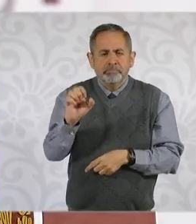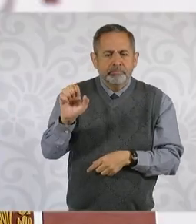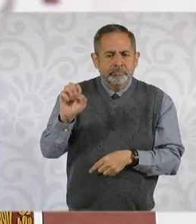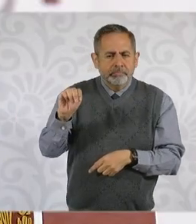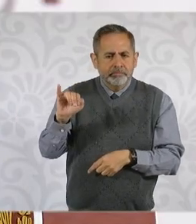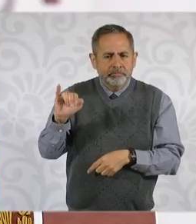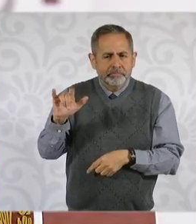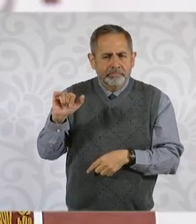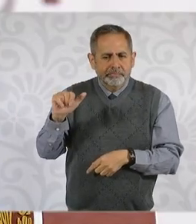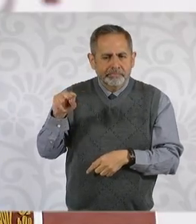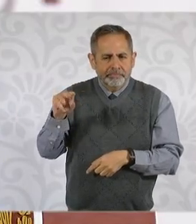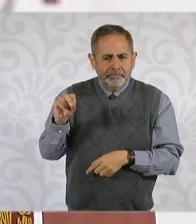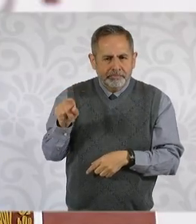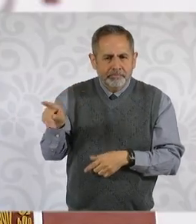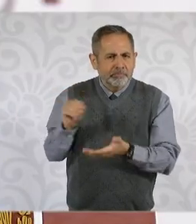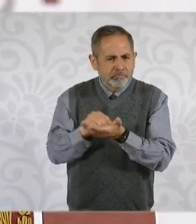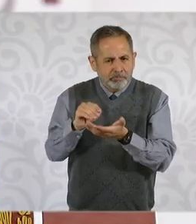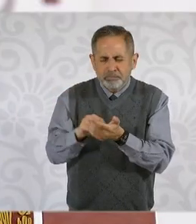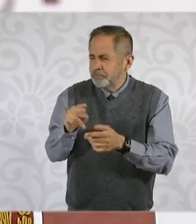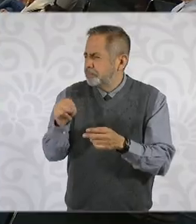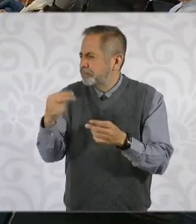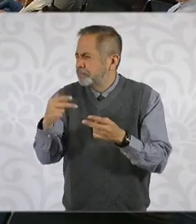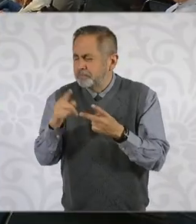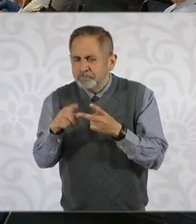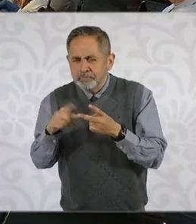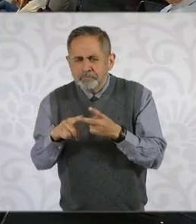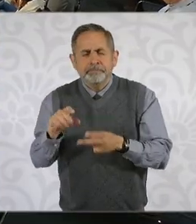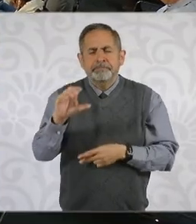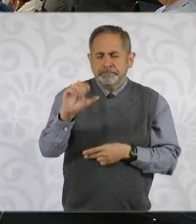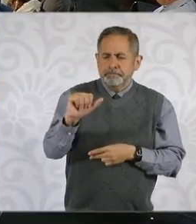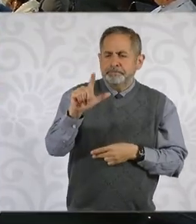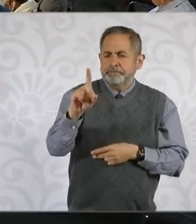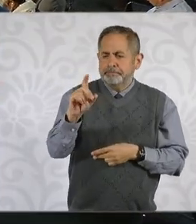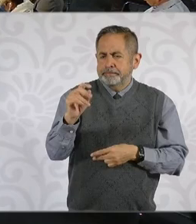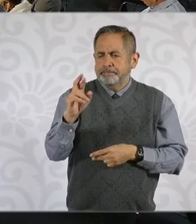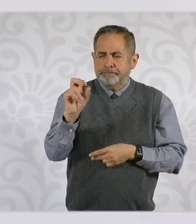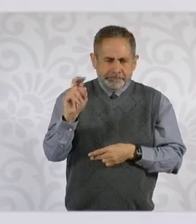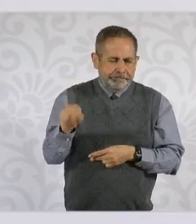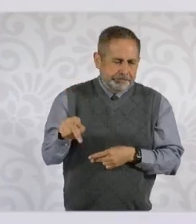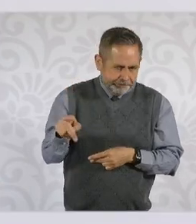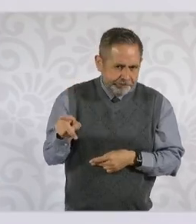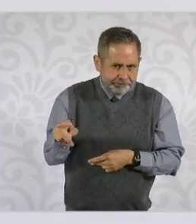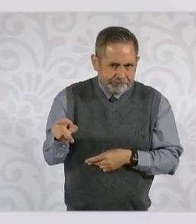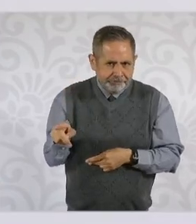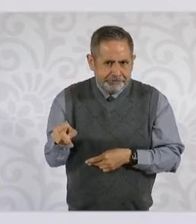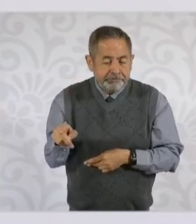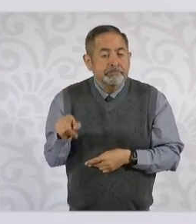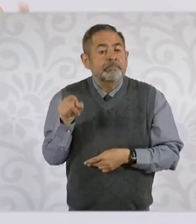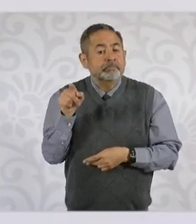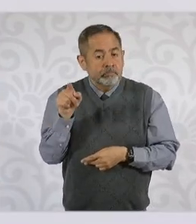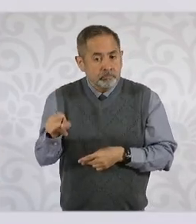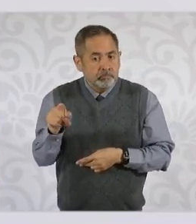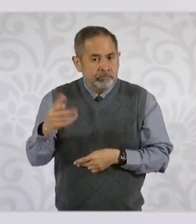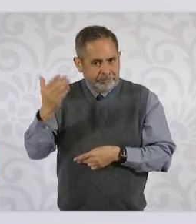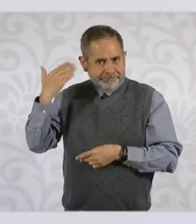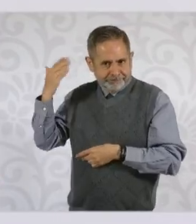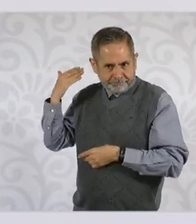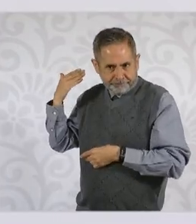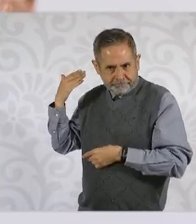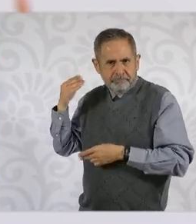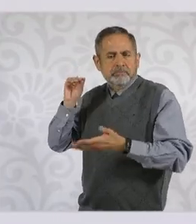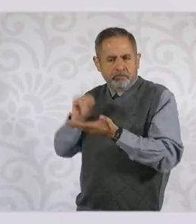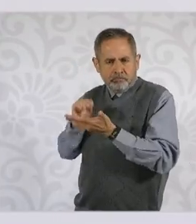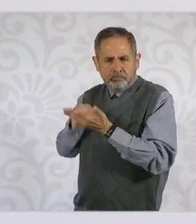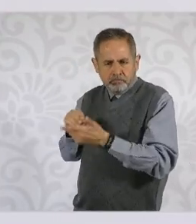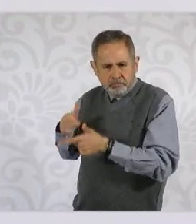quien va a estar. ¿Emiliano? ¿Cómo se ha pedido Emiliano? Calderón, Emiliano Calderón, que llevaba el programa con el